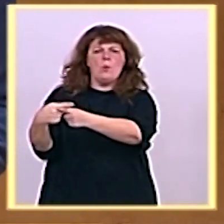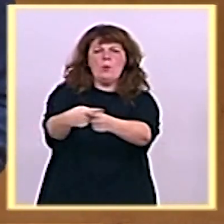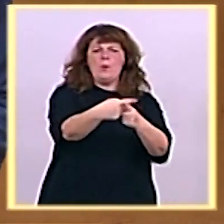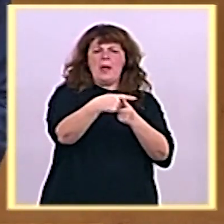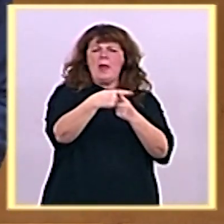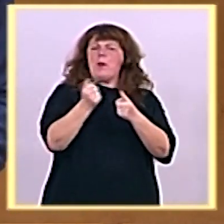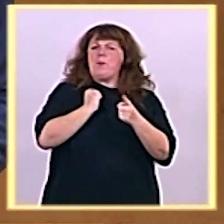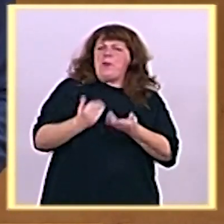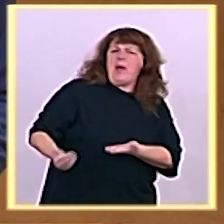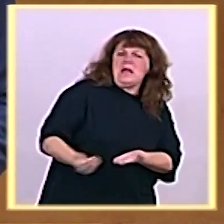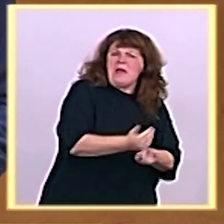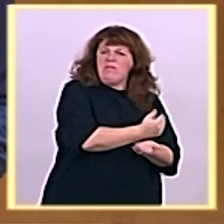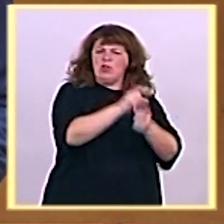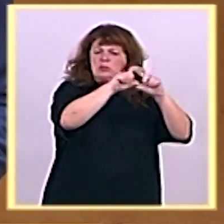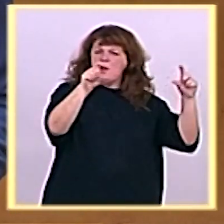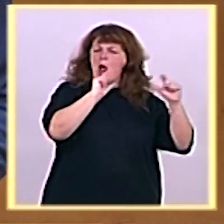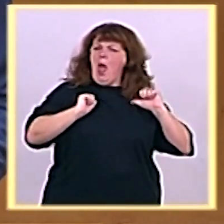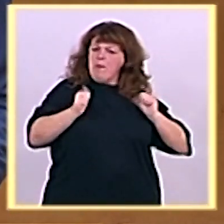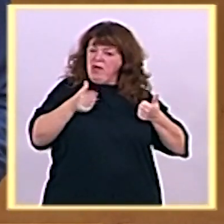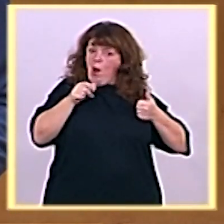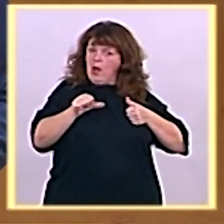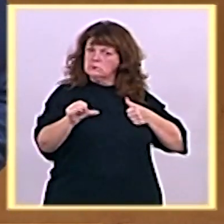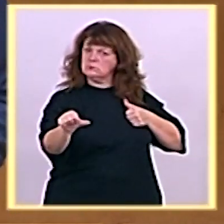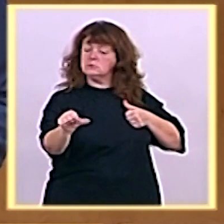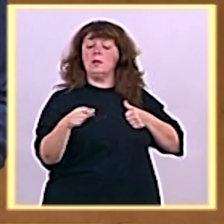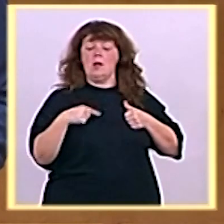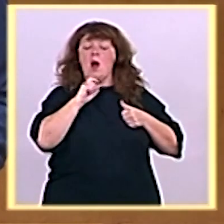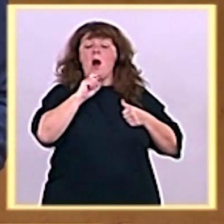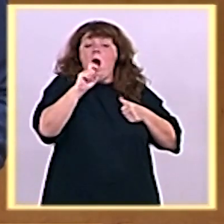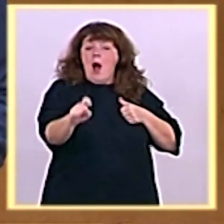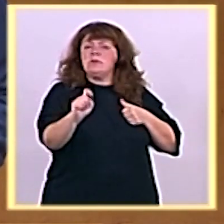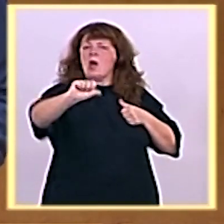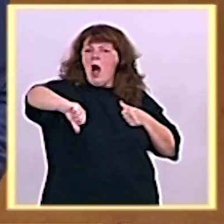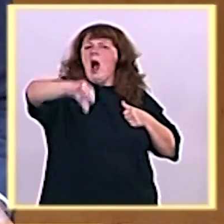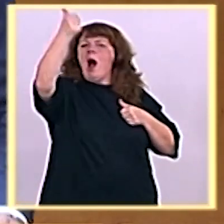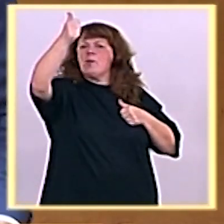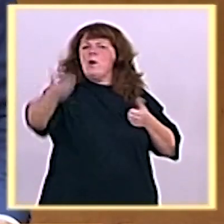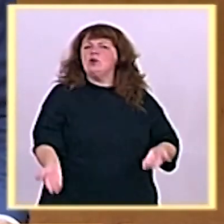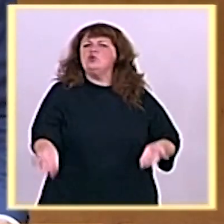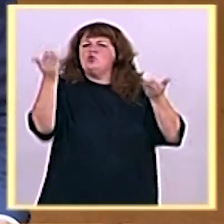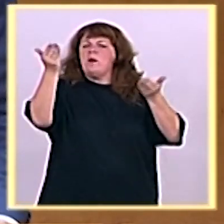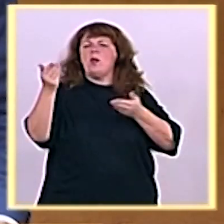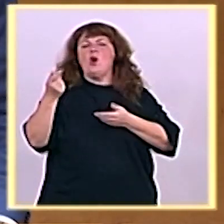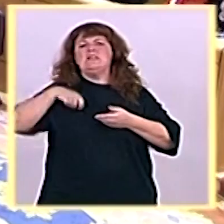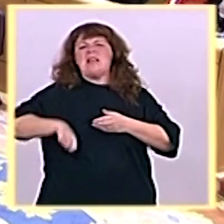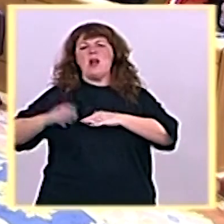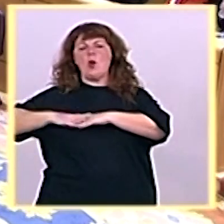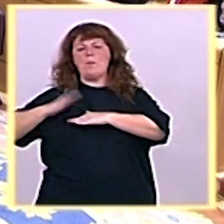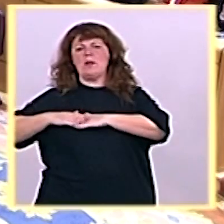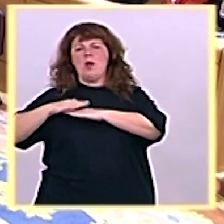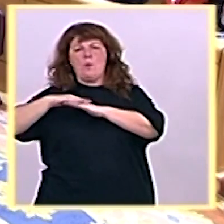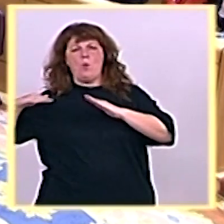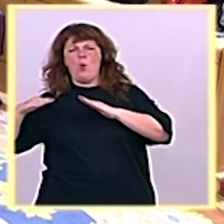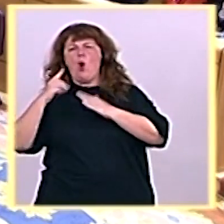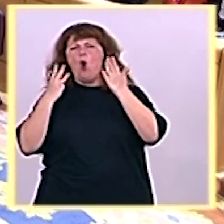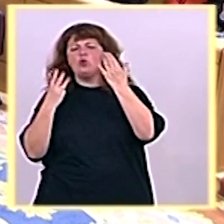les anuncio que vamos a aprobar una nueva subida del salario mínimo interprofesional del 8% para llegar a los 1.080 euros tal y